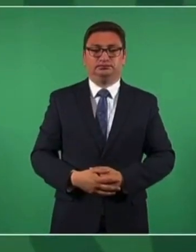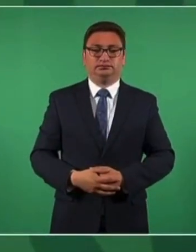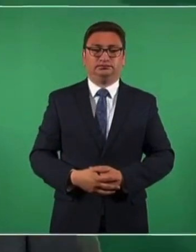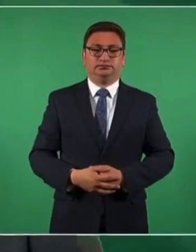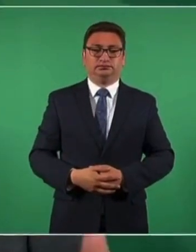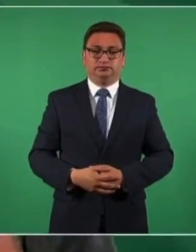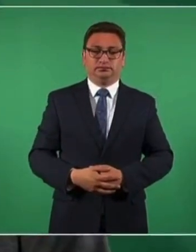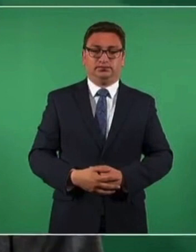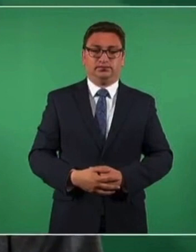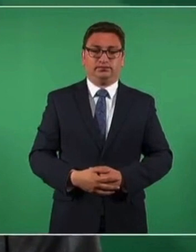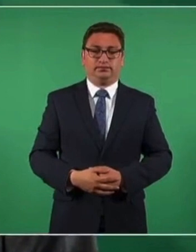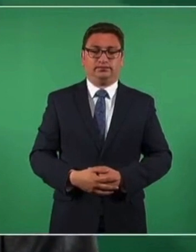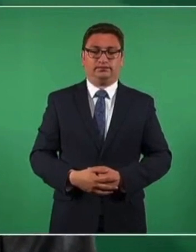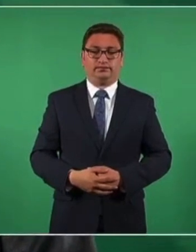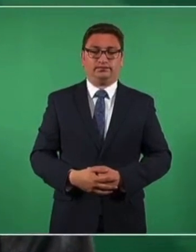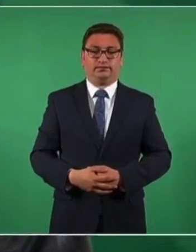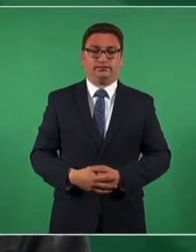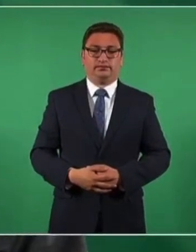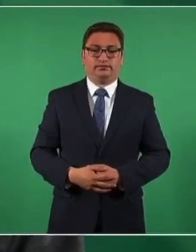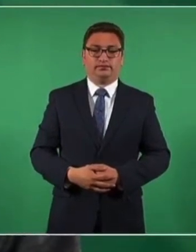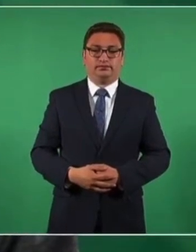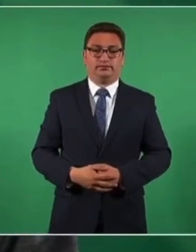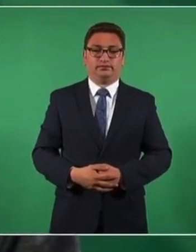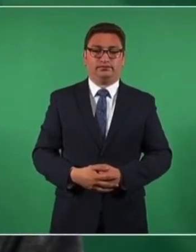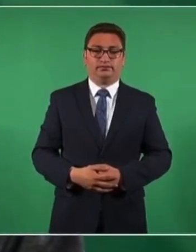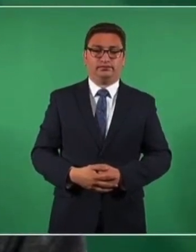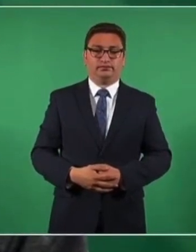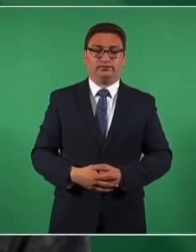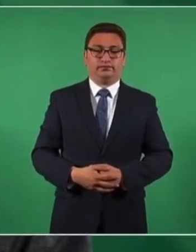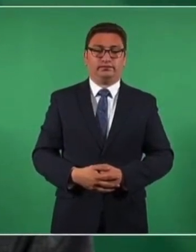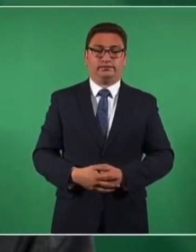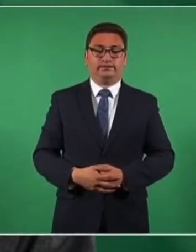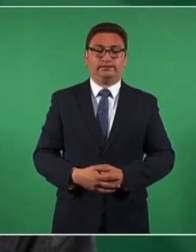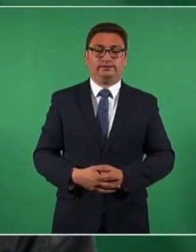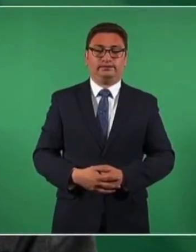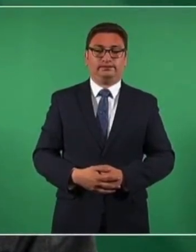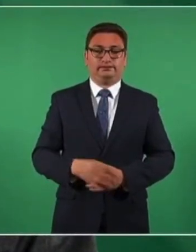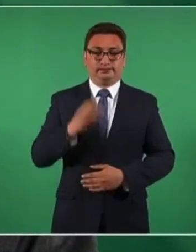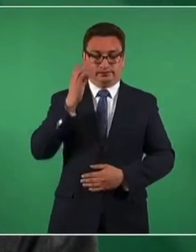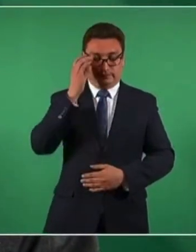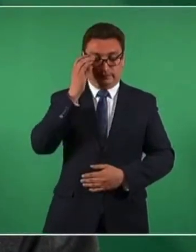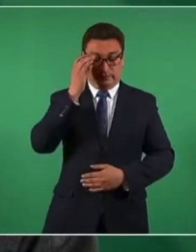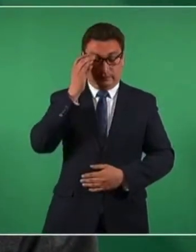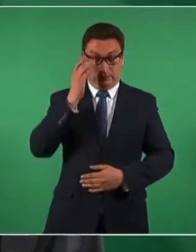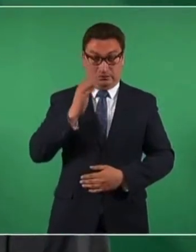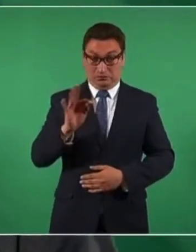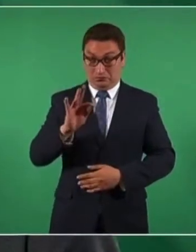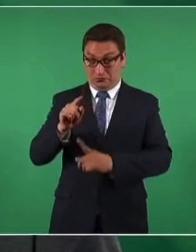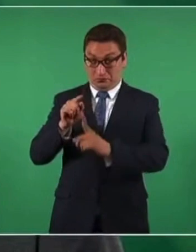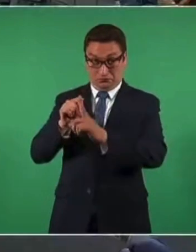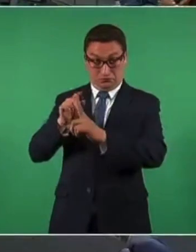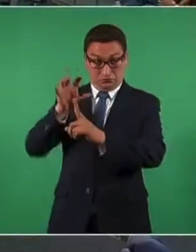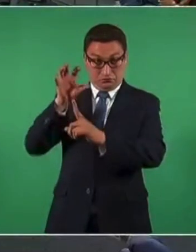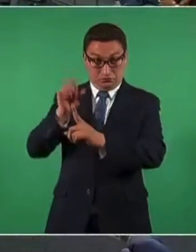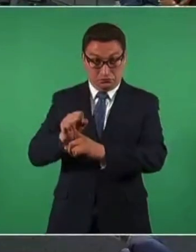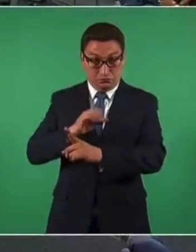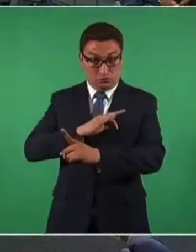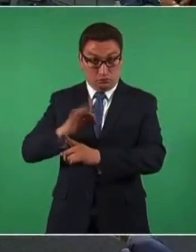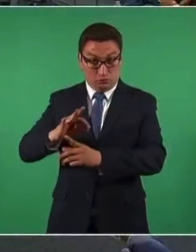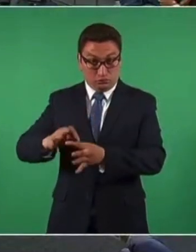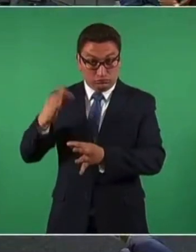Si se logra concretar, aquí vamos a venir